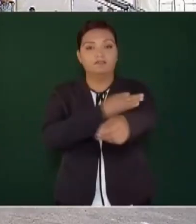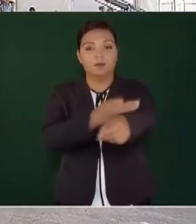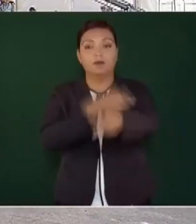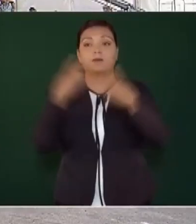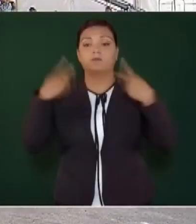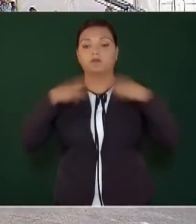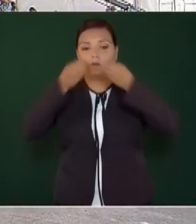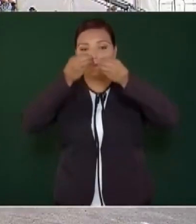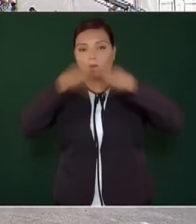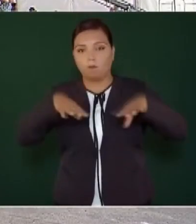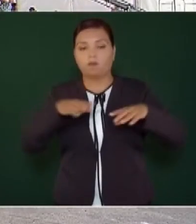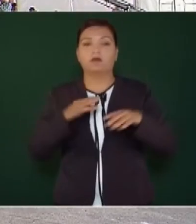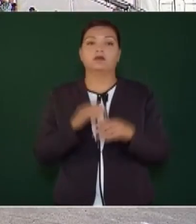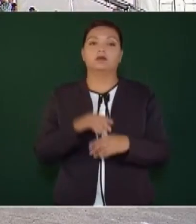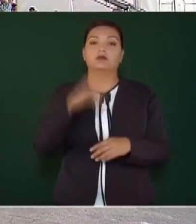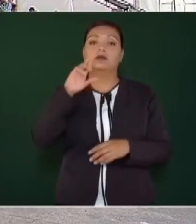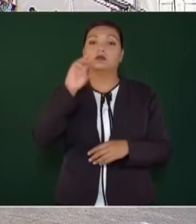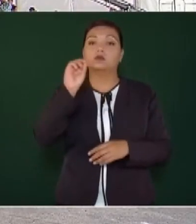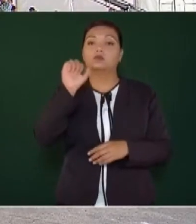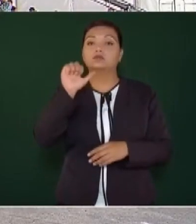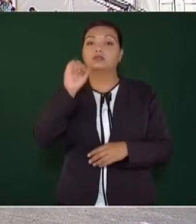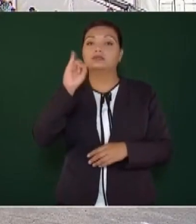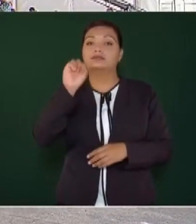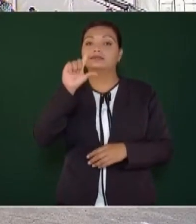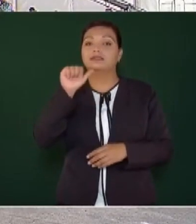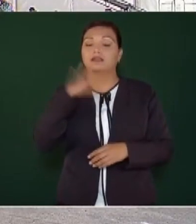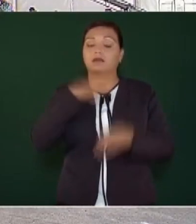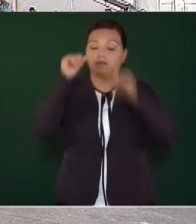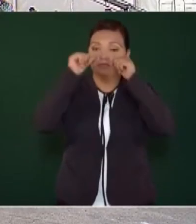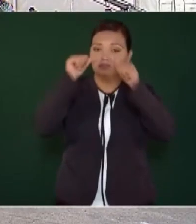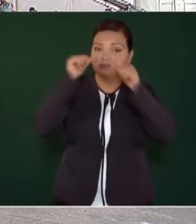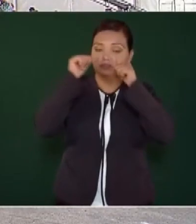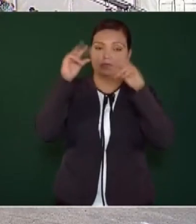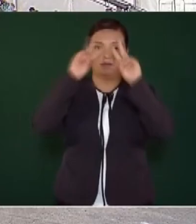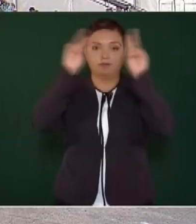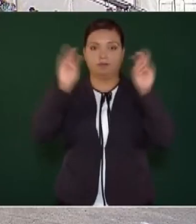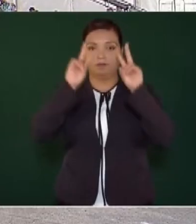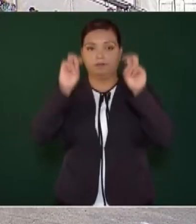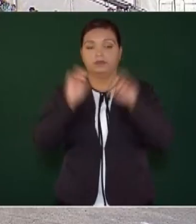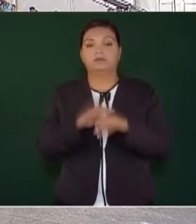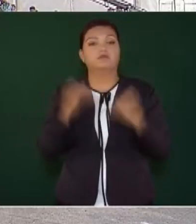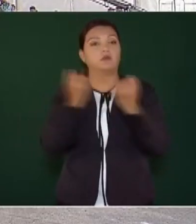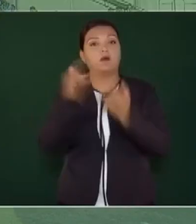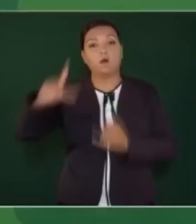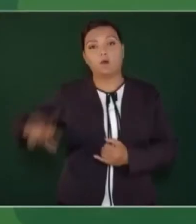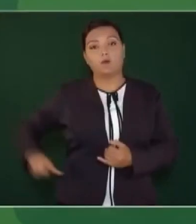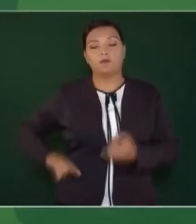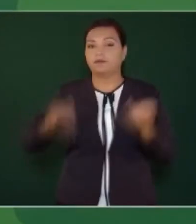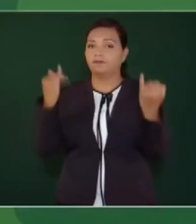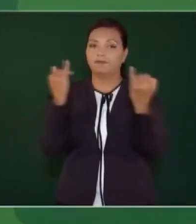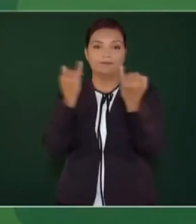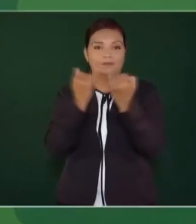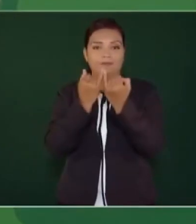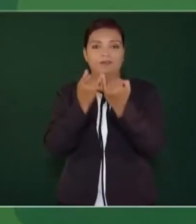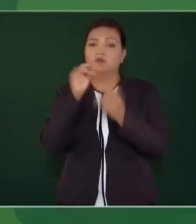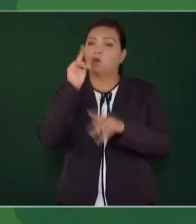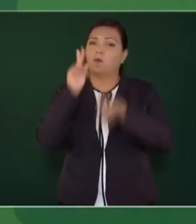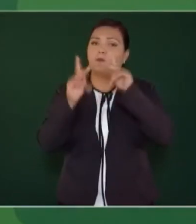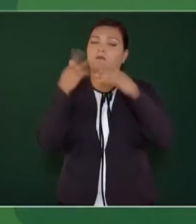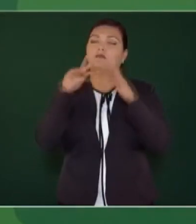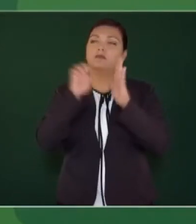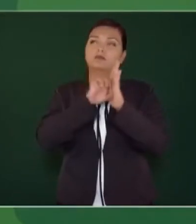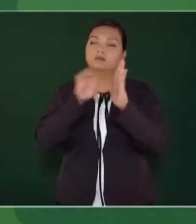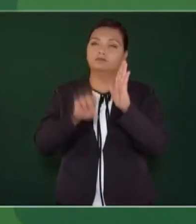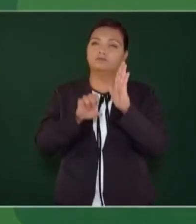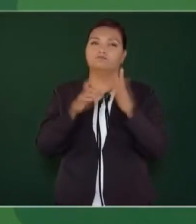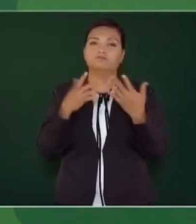Los Eicela está dedicada a eso, en gobernación lo mismo. No hablan, por ejemplo,